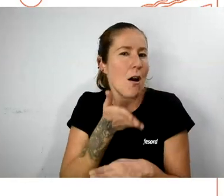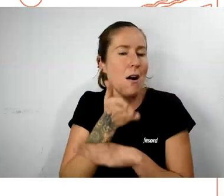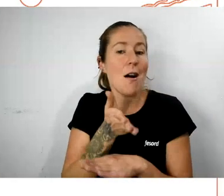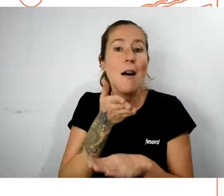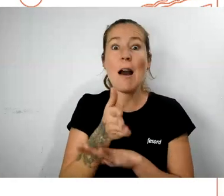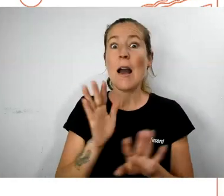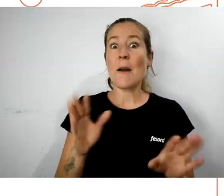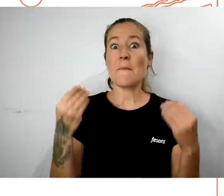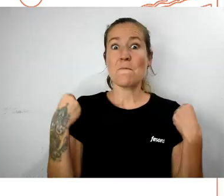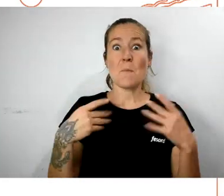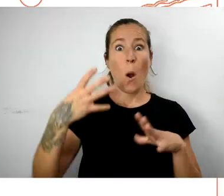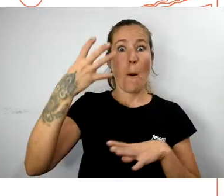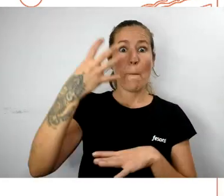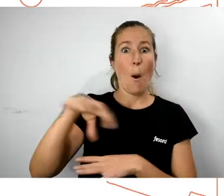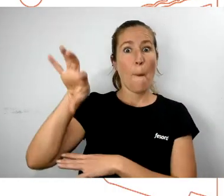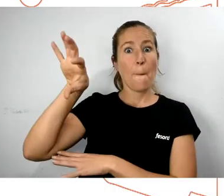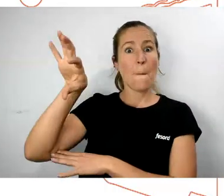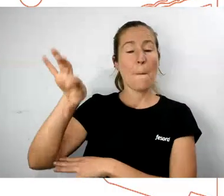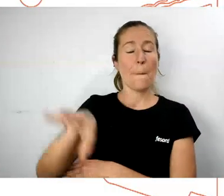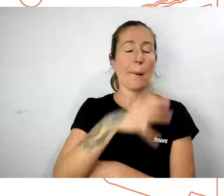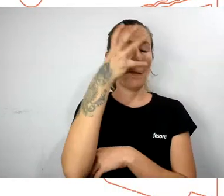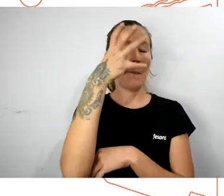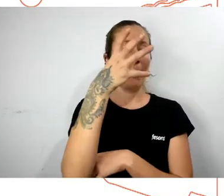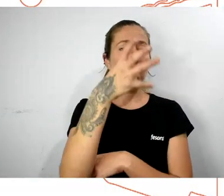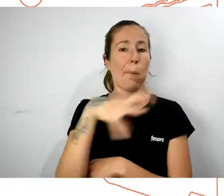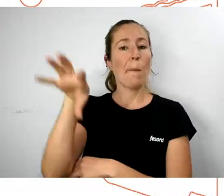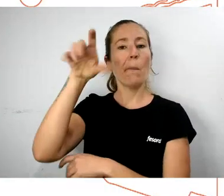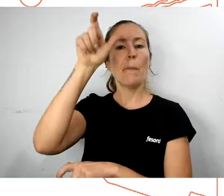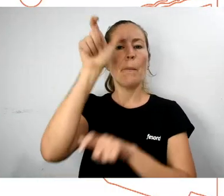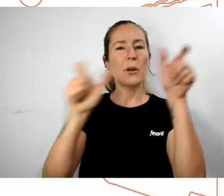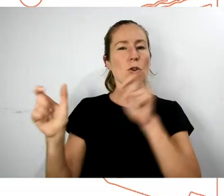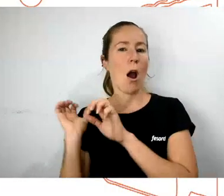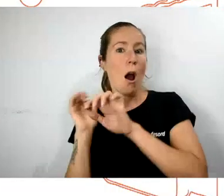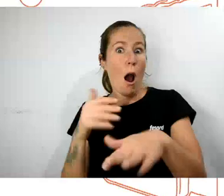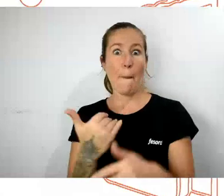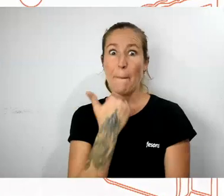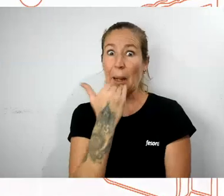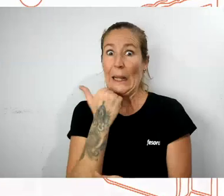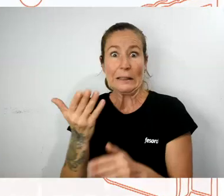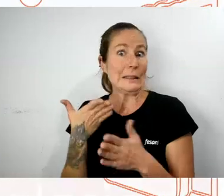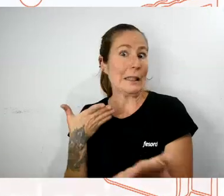Con los toques de las campanas, hombres y mujeres se apresuraban para llegar a tiempo a misa.